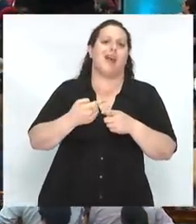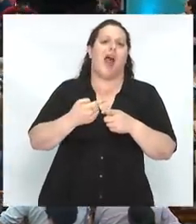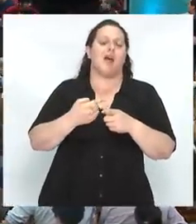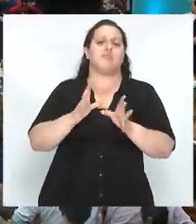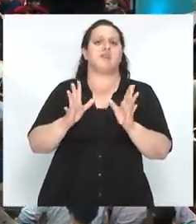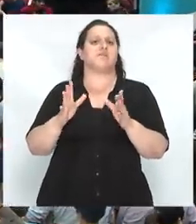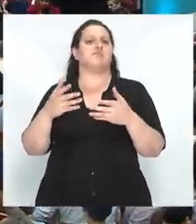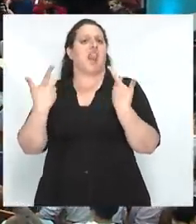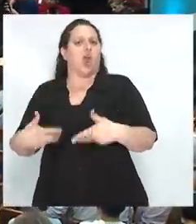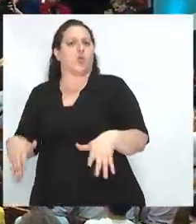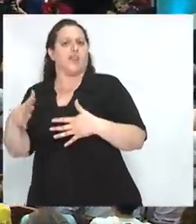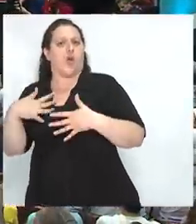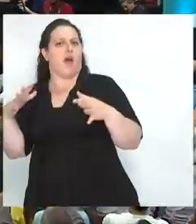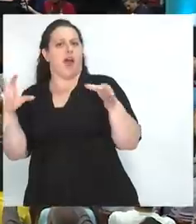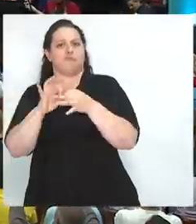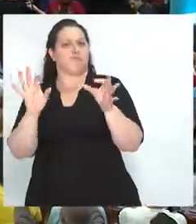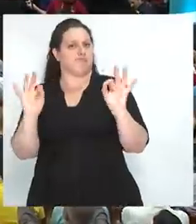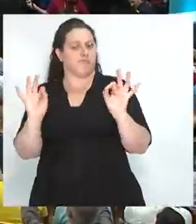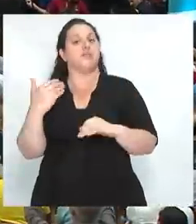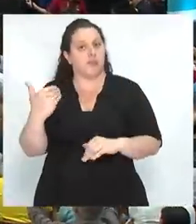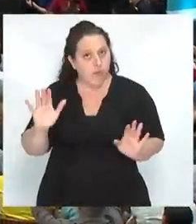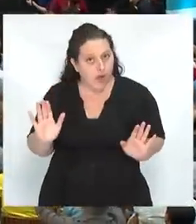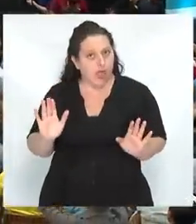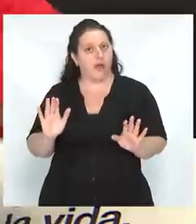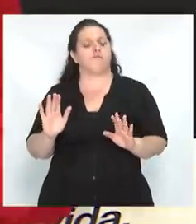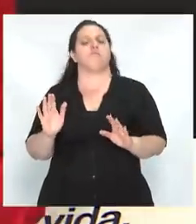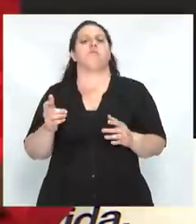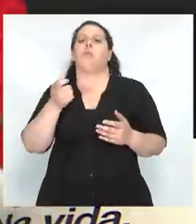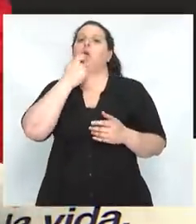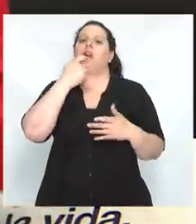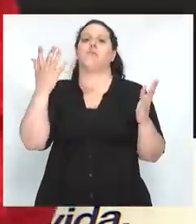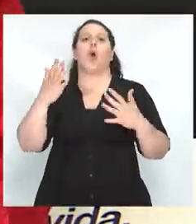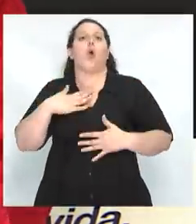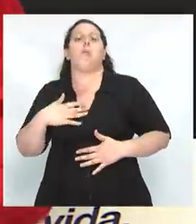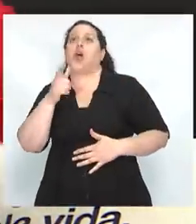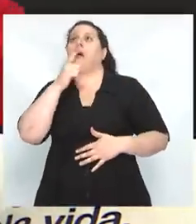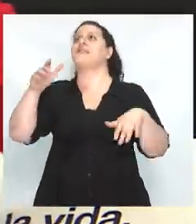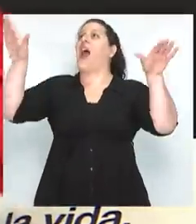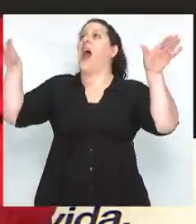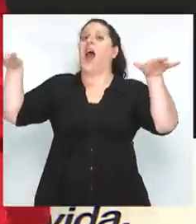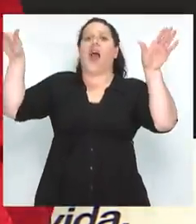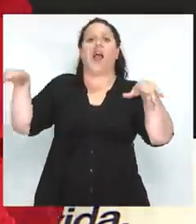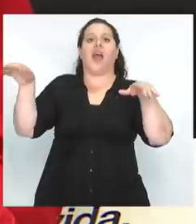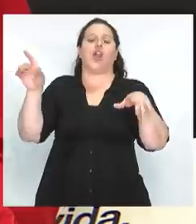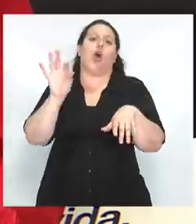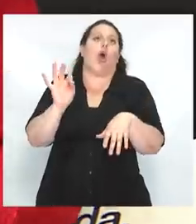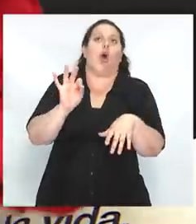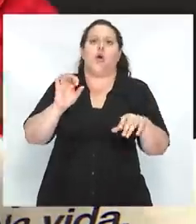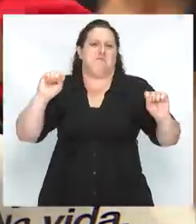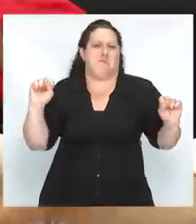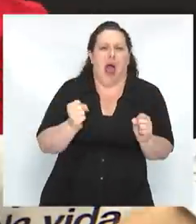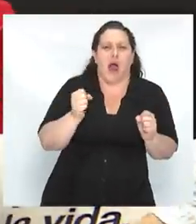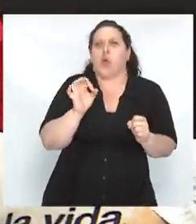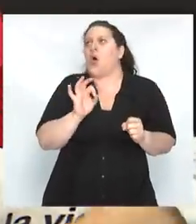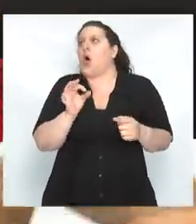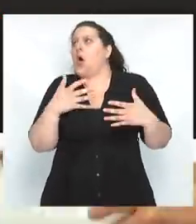A veces tengo la sensación de que presuponemos que el ser humano es un ángel caído, que el ser humano es malo por naturaleza, que el ser humano